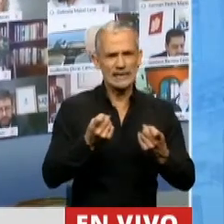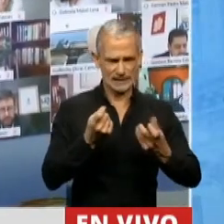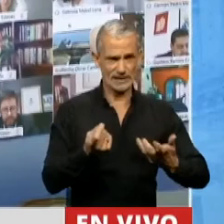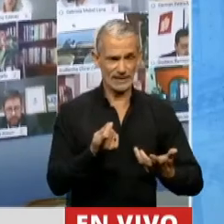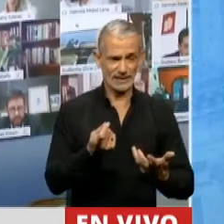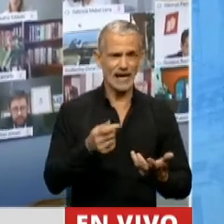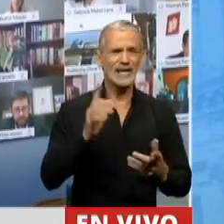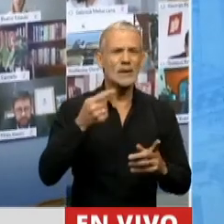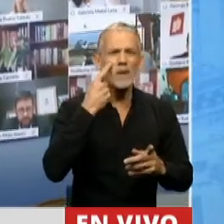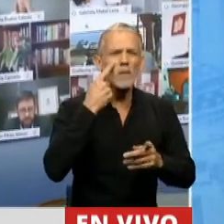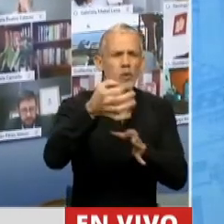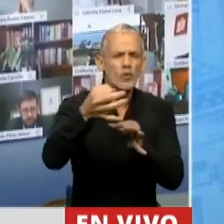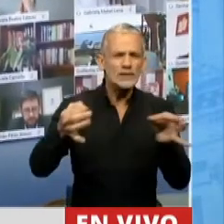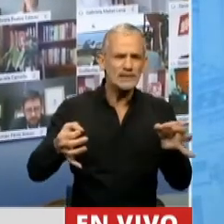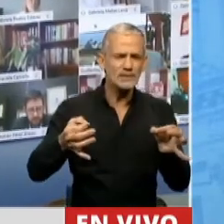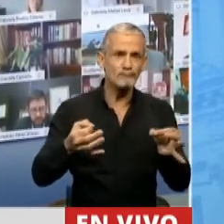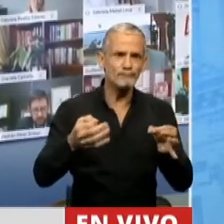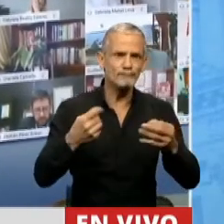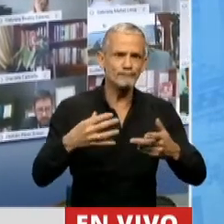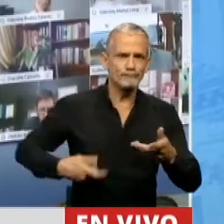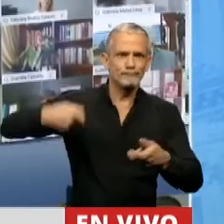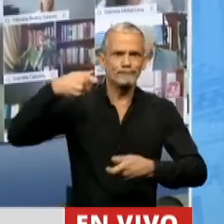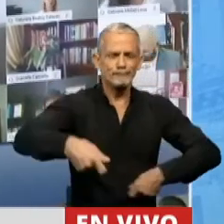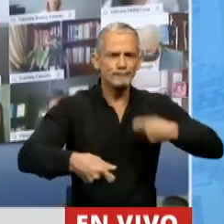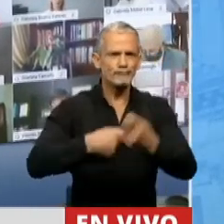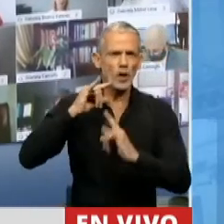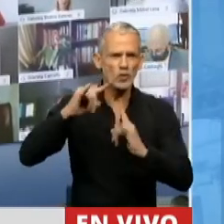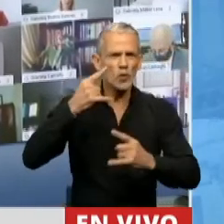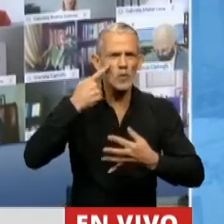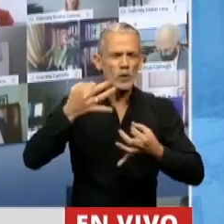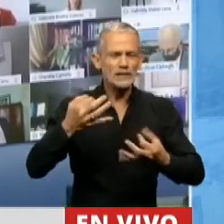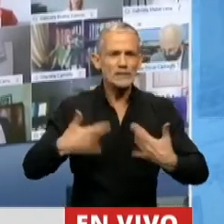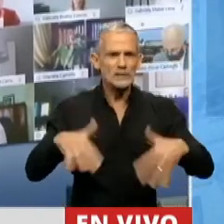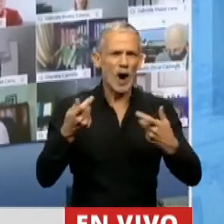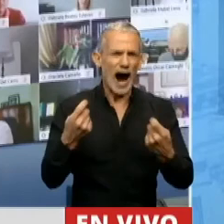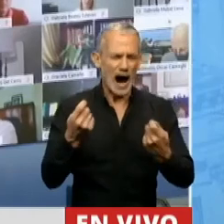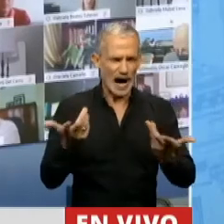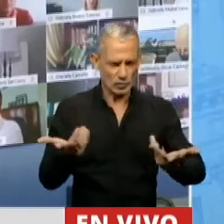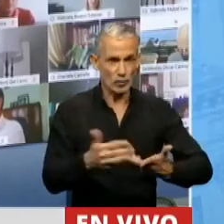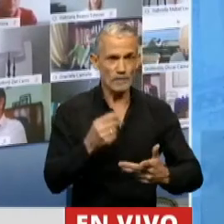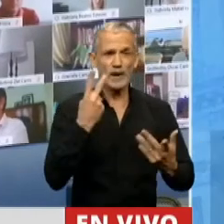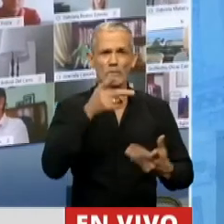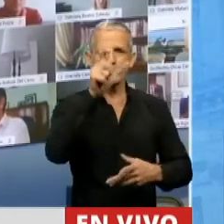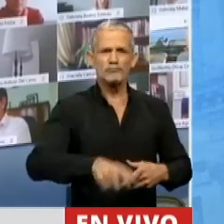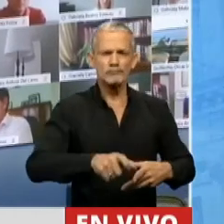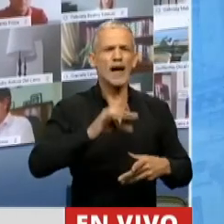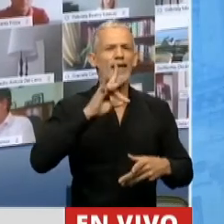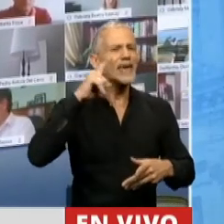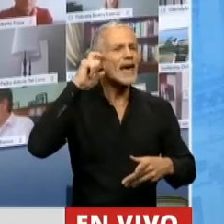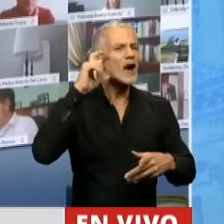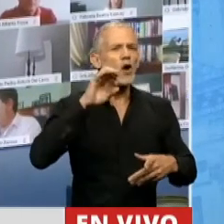y a todos los municipios que están solventando los gastos necesarios. Reconocer en la persona de Diego Concha,